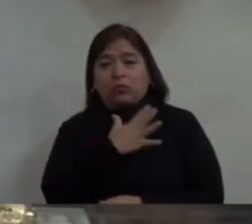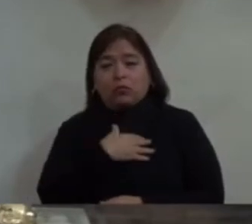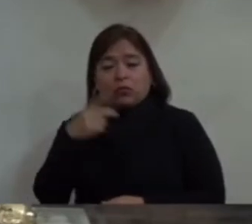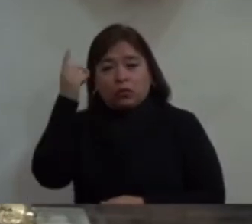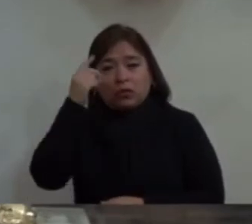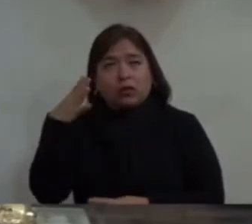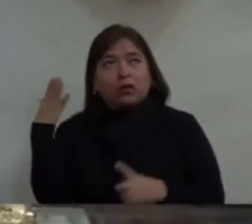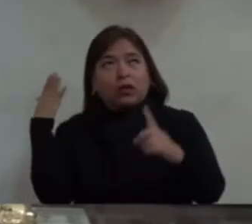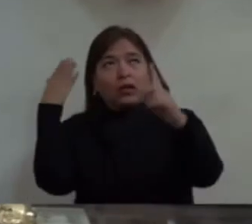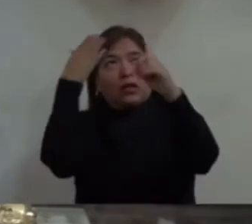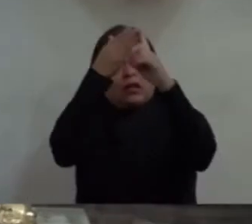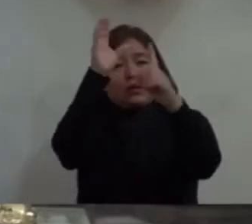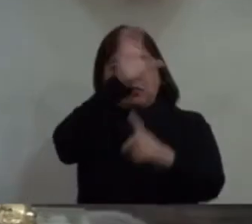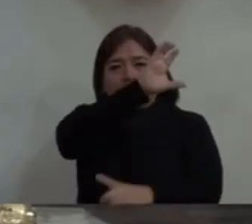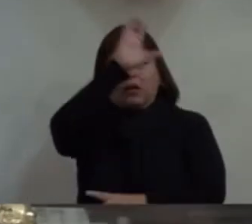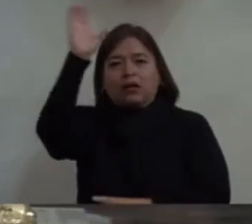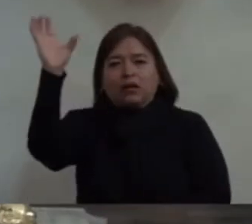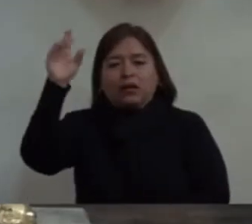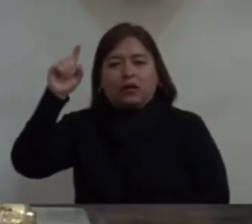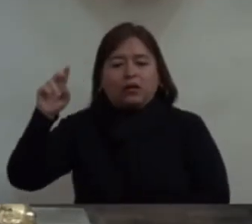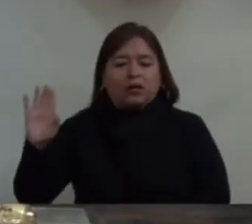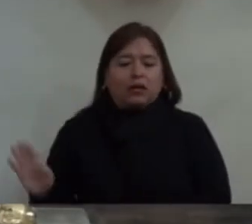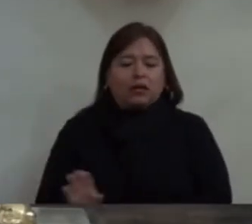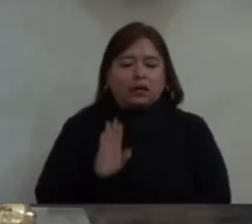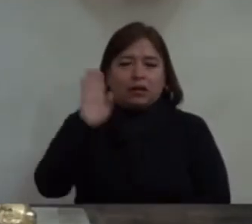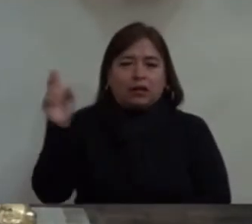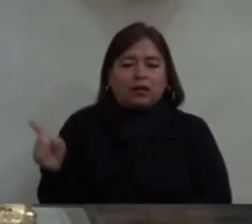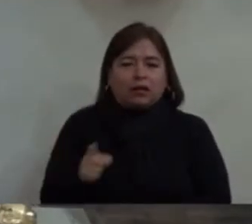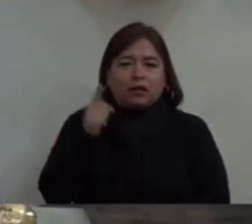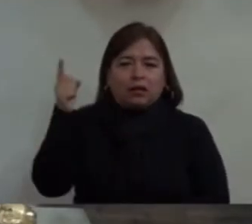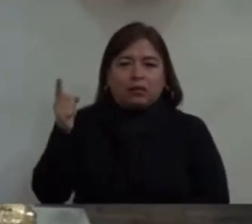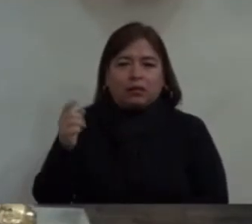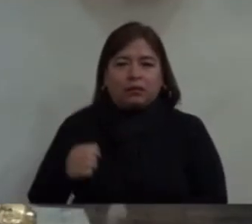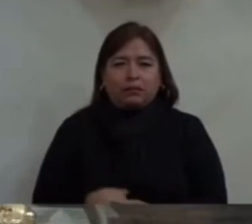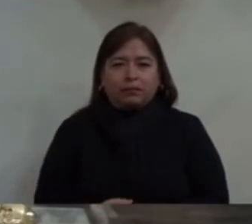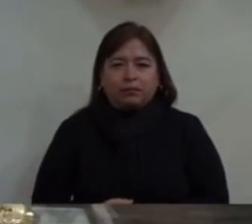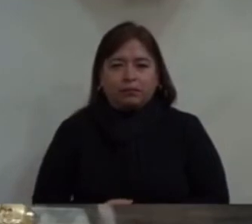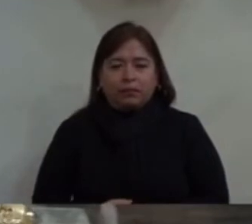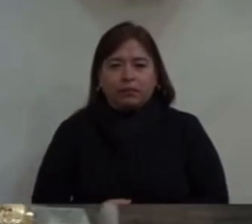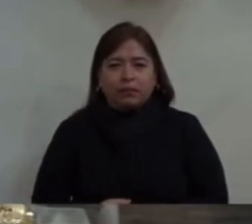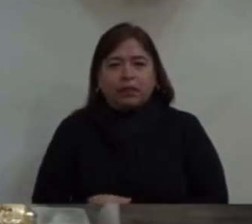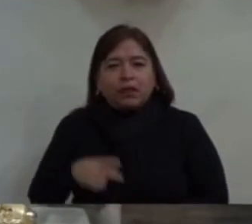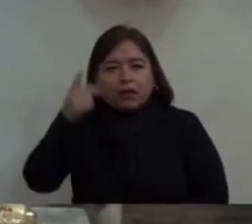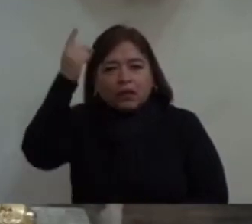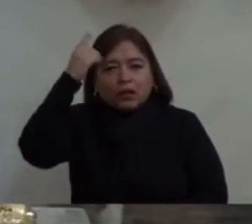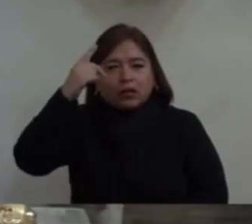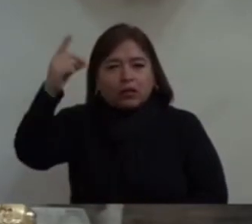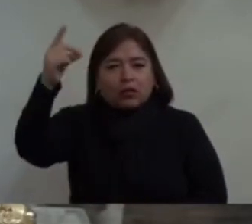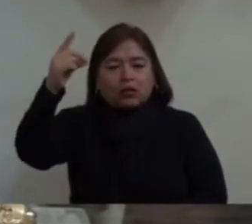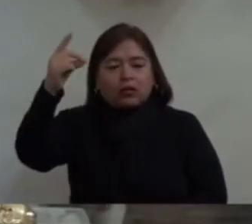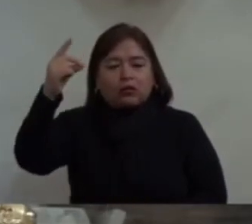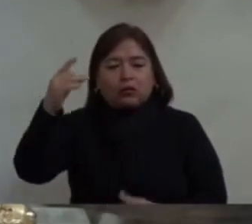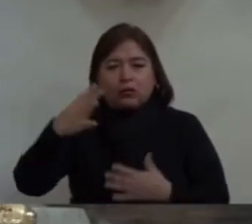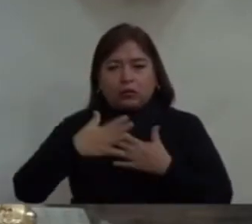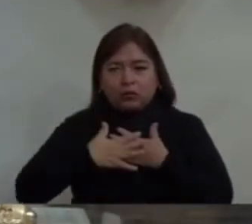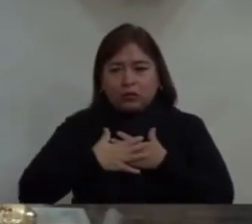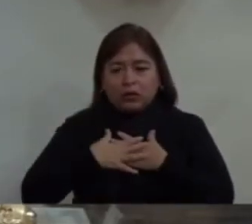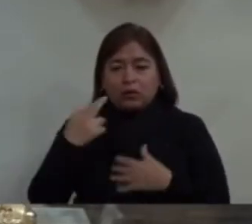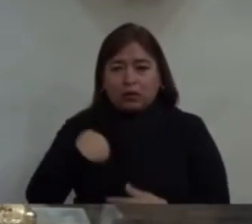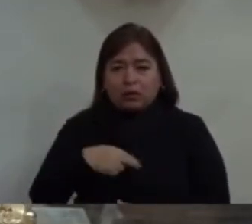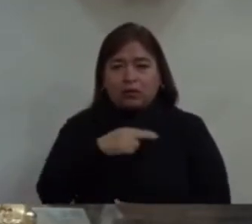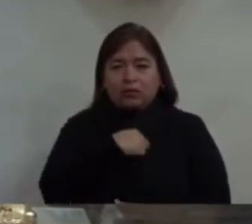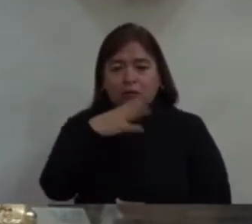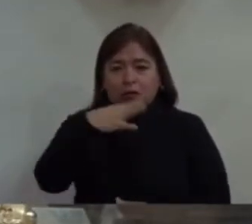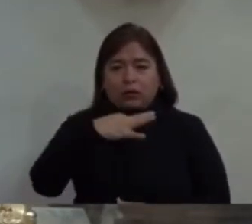Dios nos ama de un modo distinto y más grande que a todos los demás seres